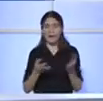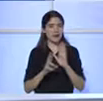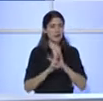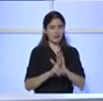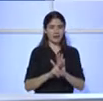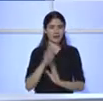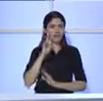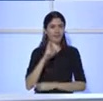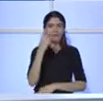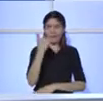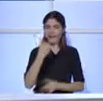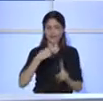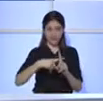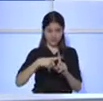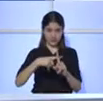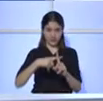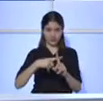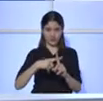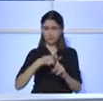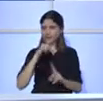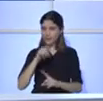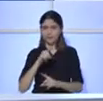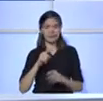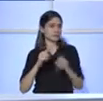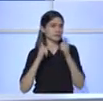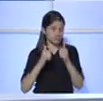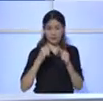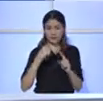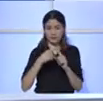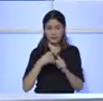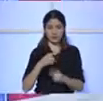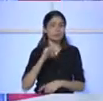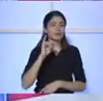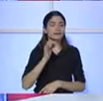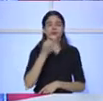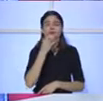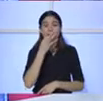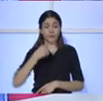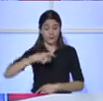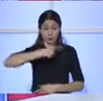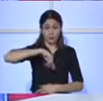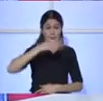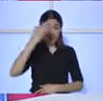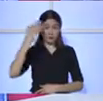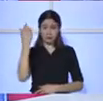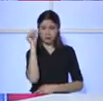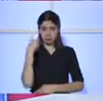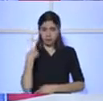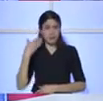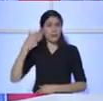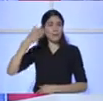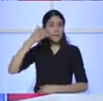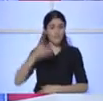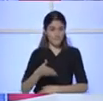Totalmente. Que tienen que tener ya el nuevo equipo, ¿no? Sí. Fíjate que desde que nosotros llegamos, por ejemplo, se acercan las